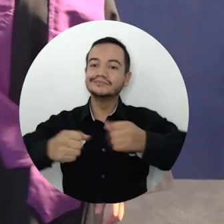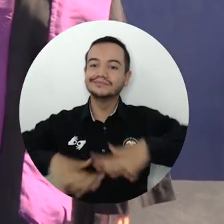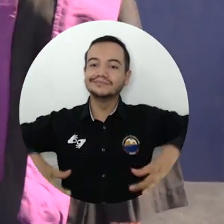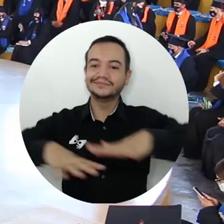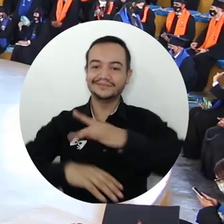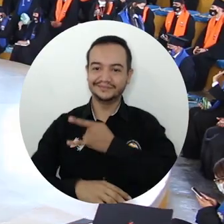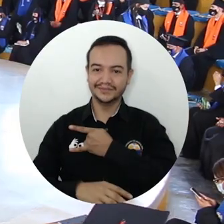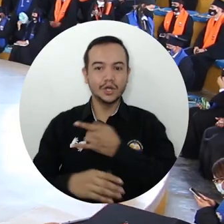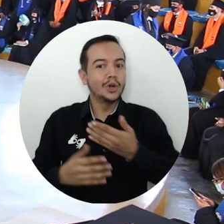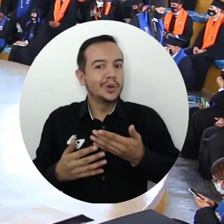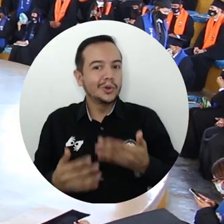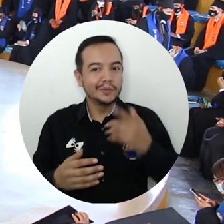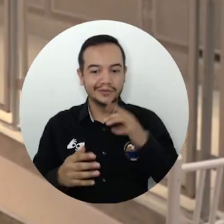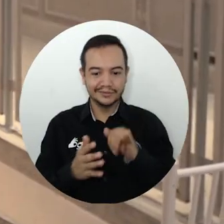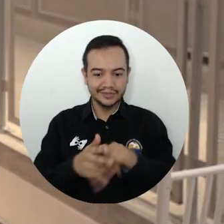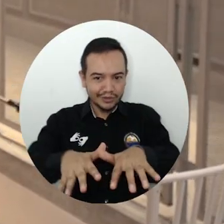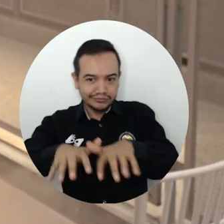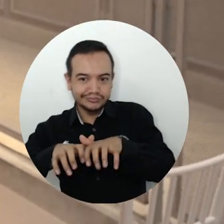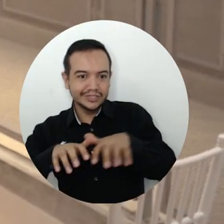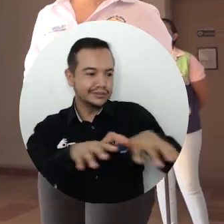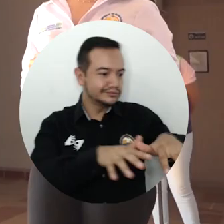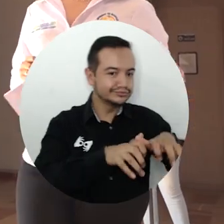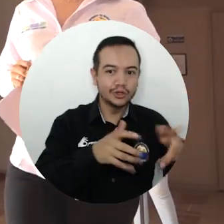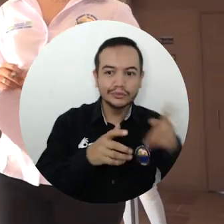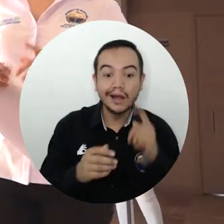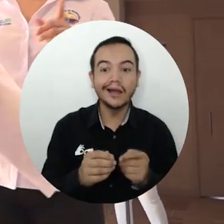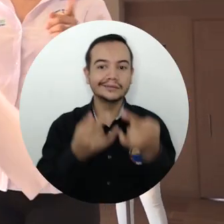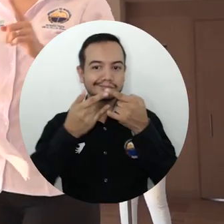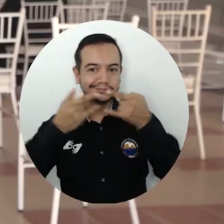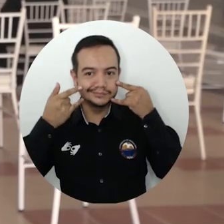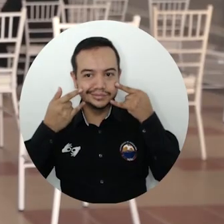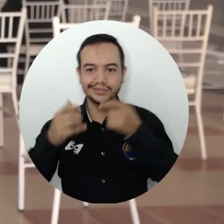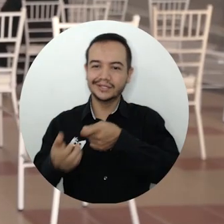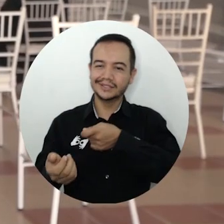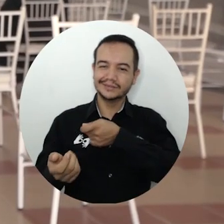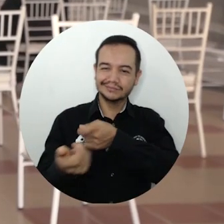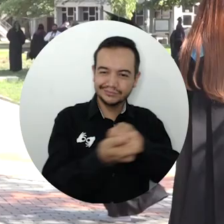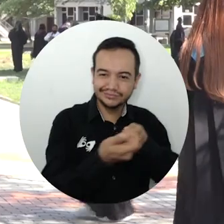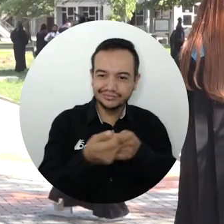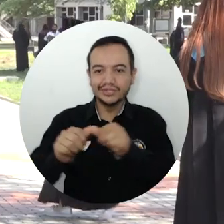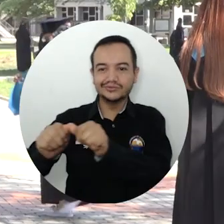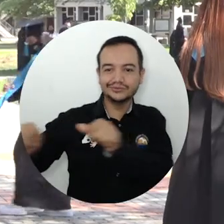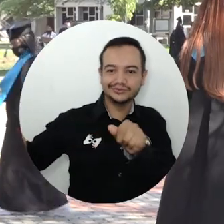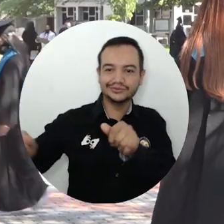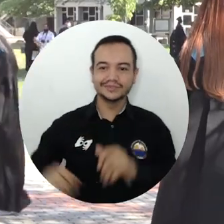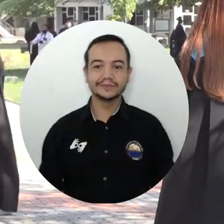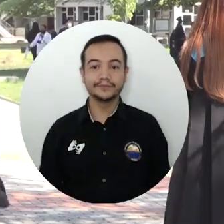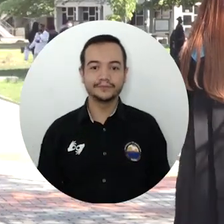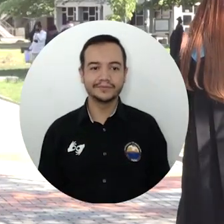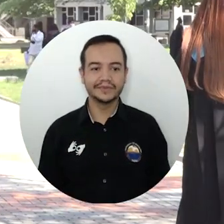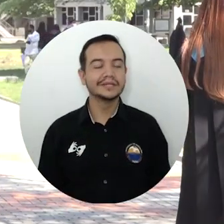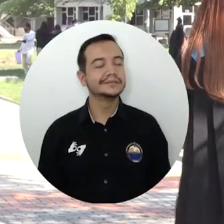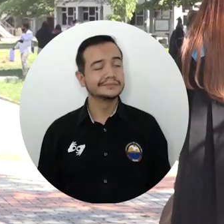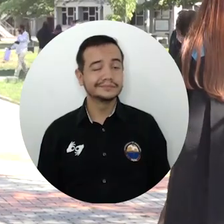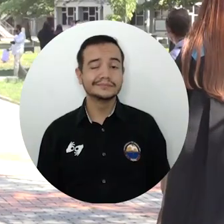a través de diversas ceremonias que se desarrollaron con el cumplimiento estricto de los protocolos de bioseguridad. Es muy gratificante y nos